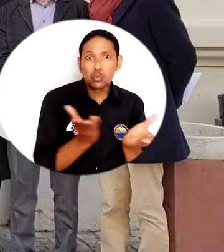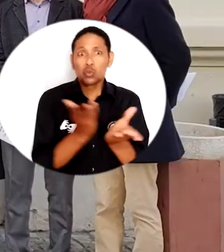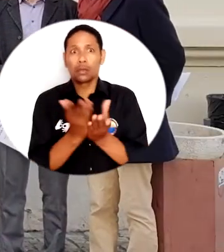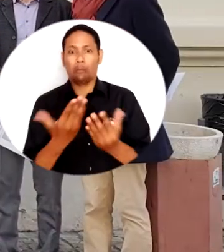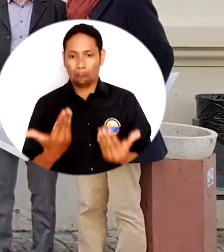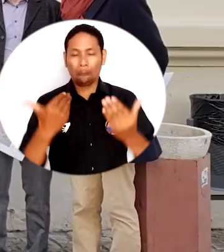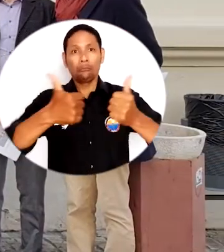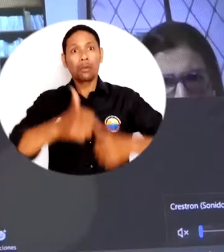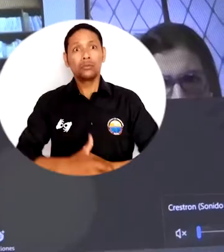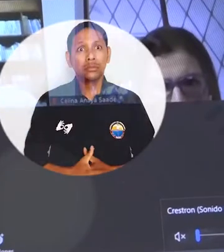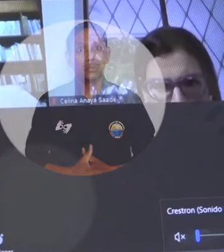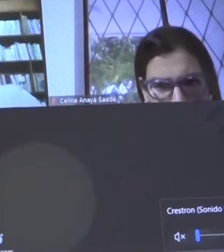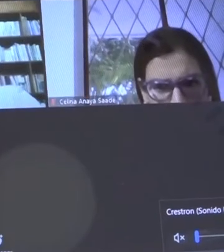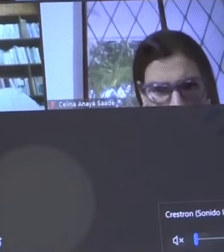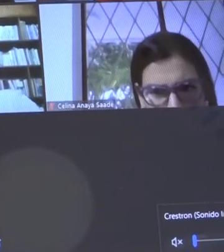de profesores y estudiantes.